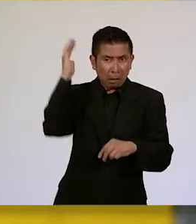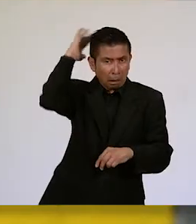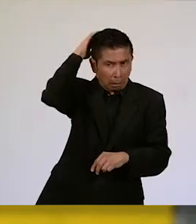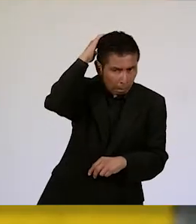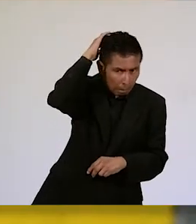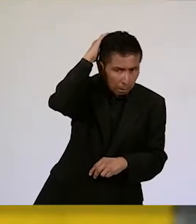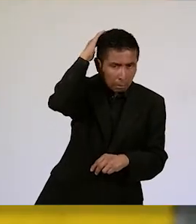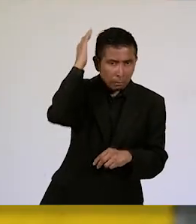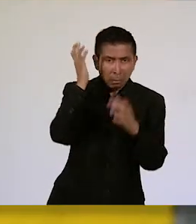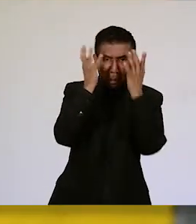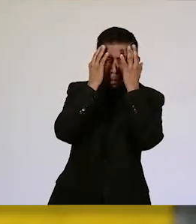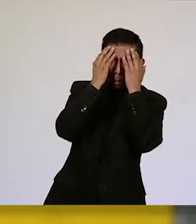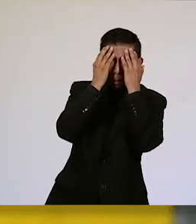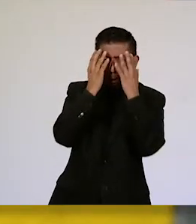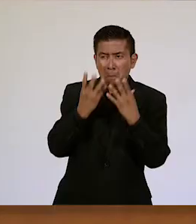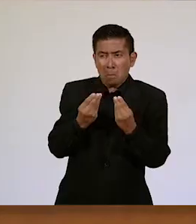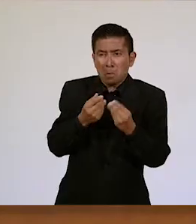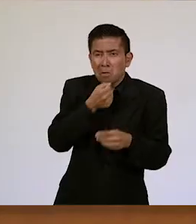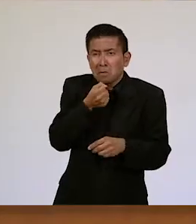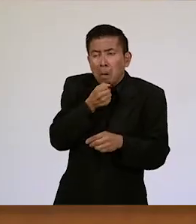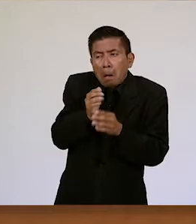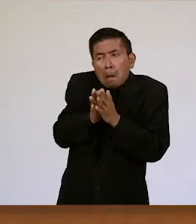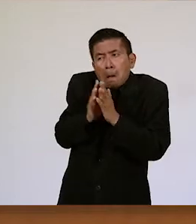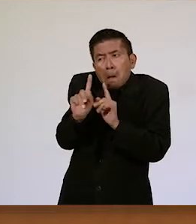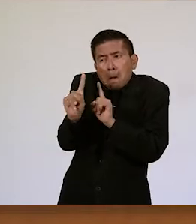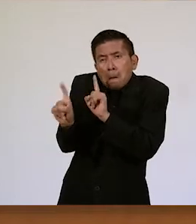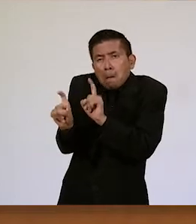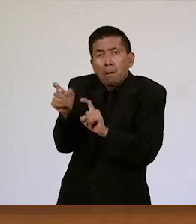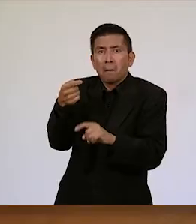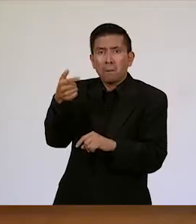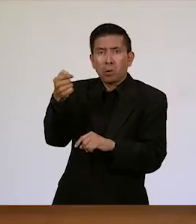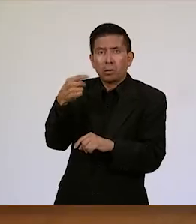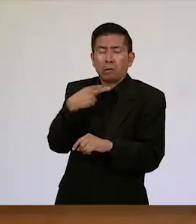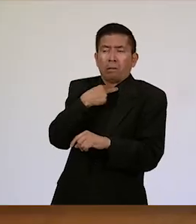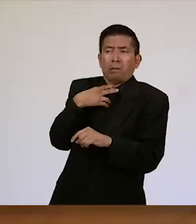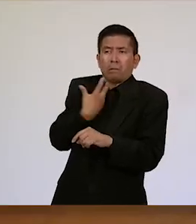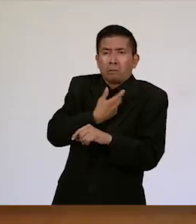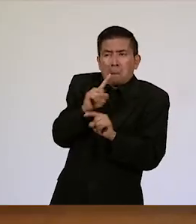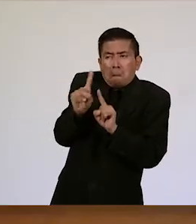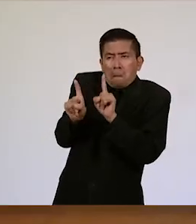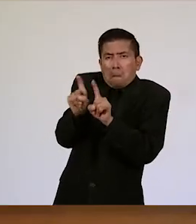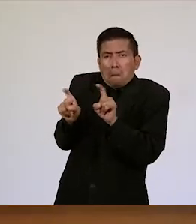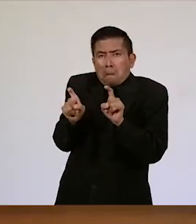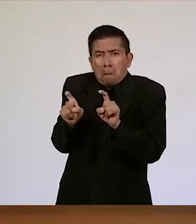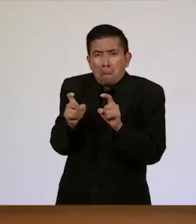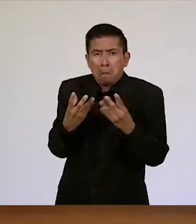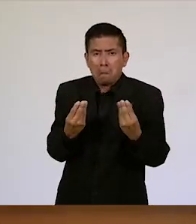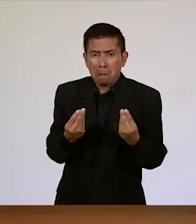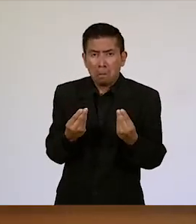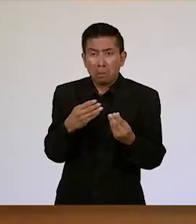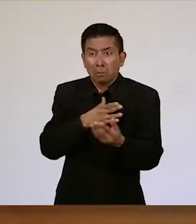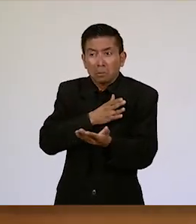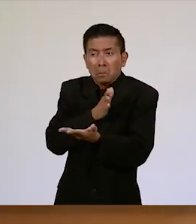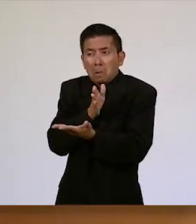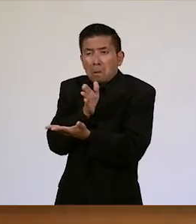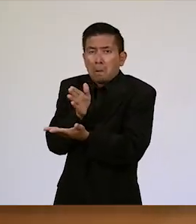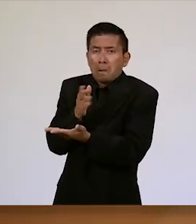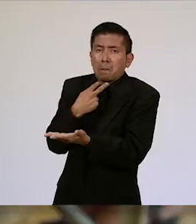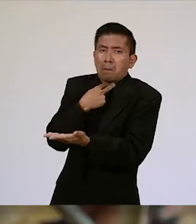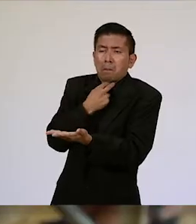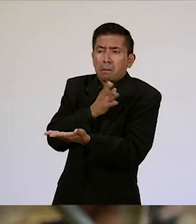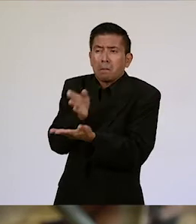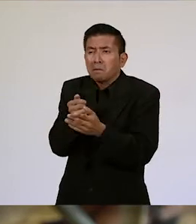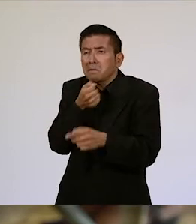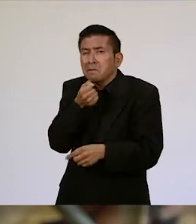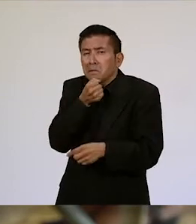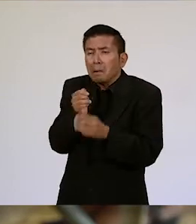como miedo ir a pedir información, por ejemplo, en la policía, ¿verdad? Teníamos miedo recurrir a ellos a